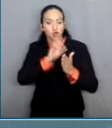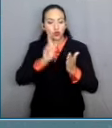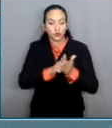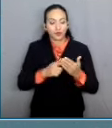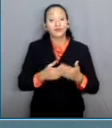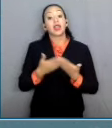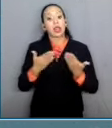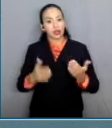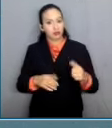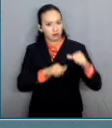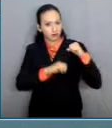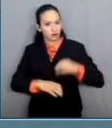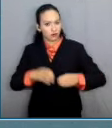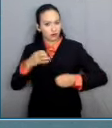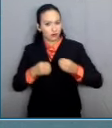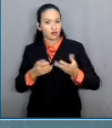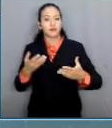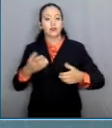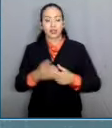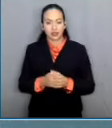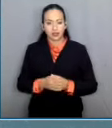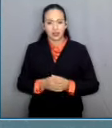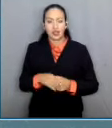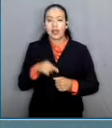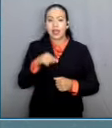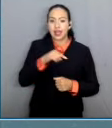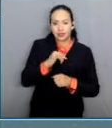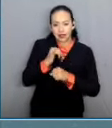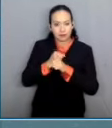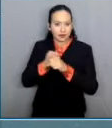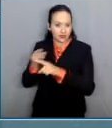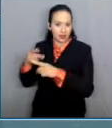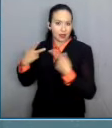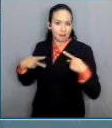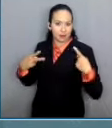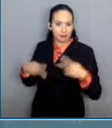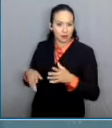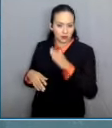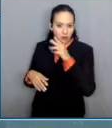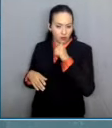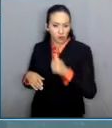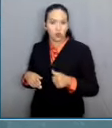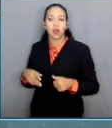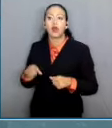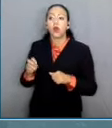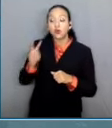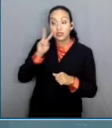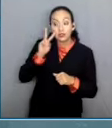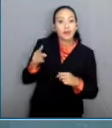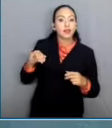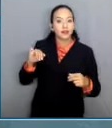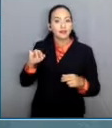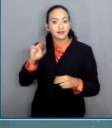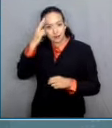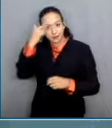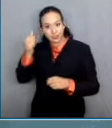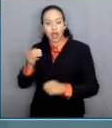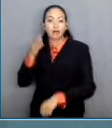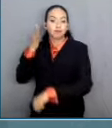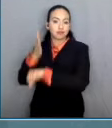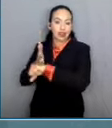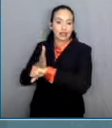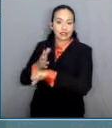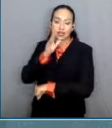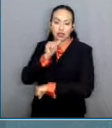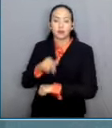no tiene competencia para investigar y en su caso sancionar los hechos imputados a un exministro. En consecuencia, la Unidad